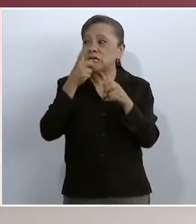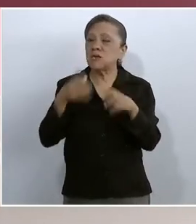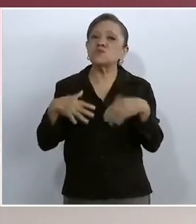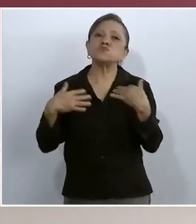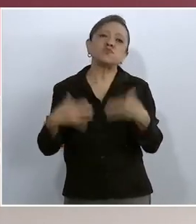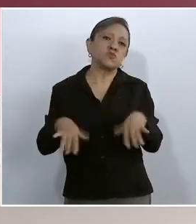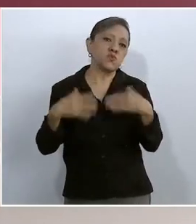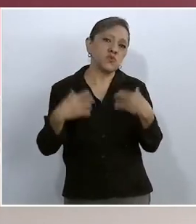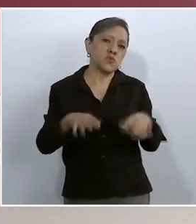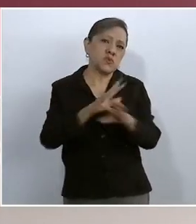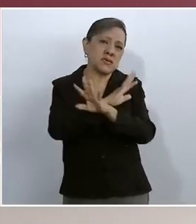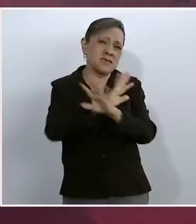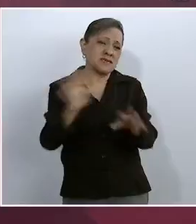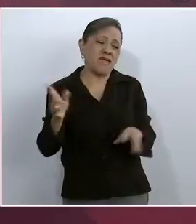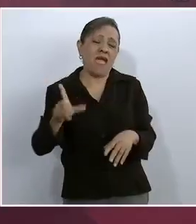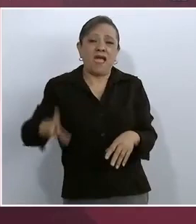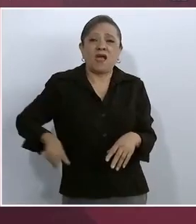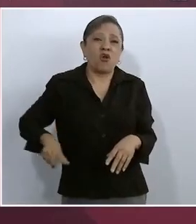el gobierno.